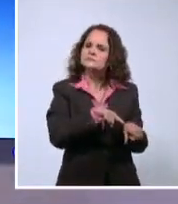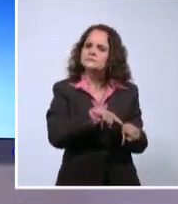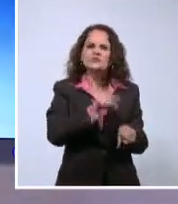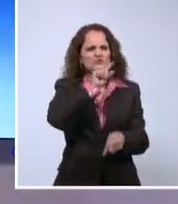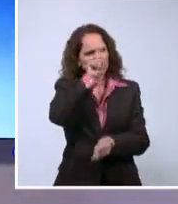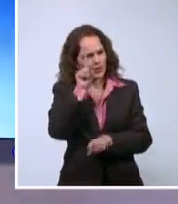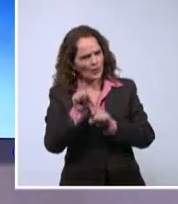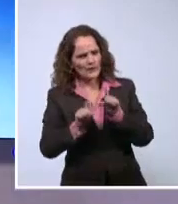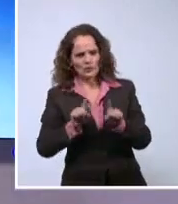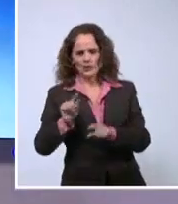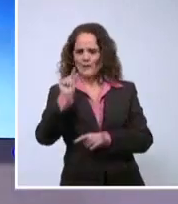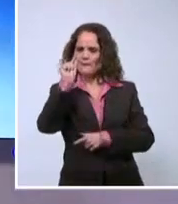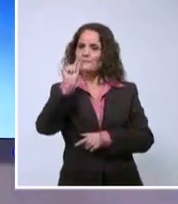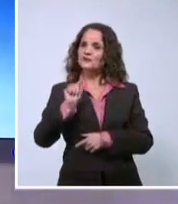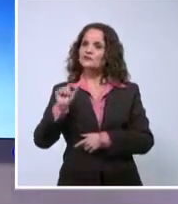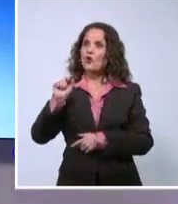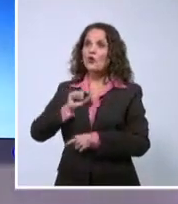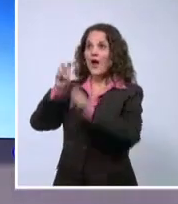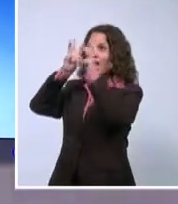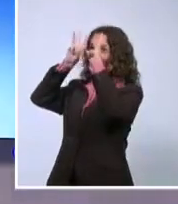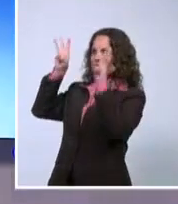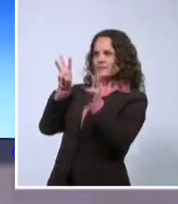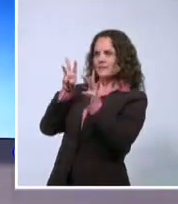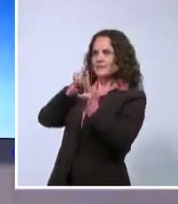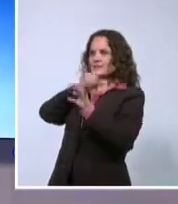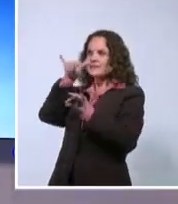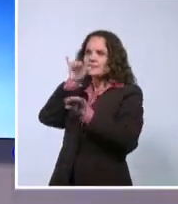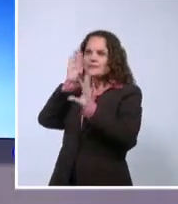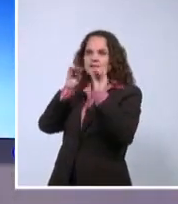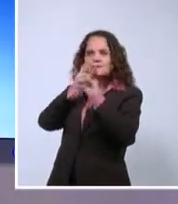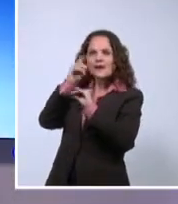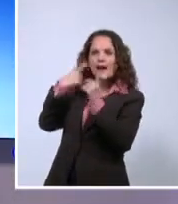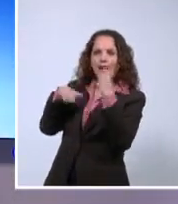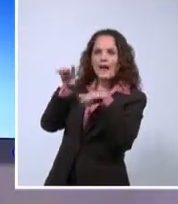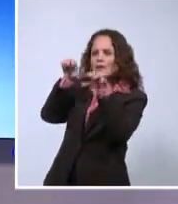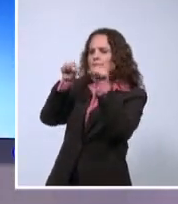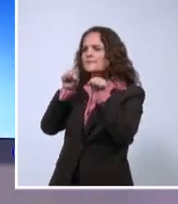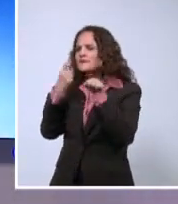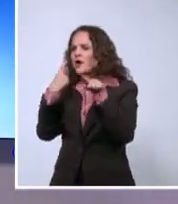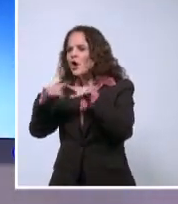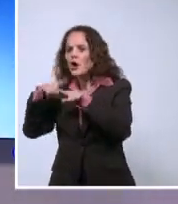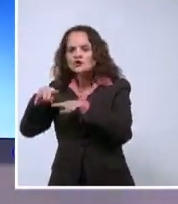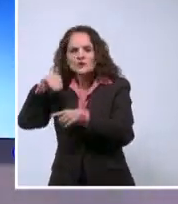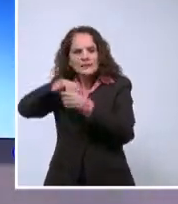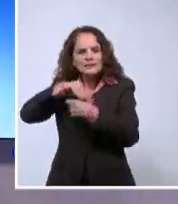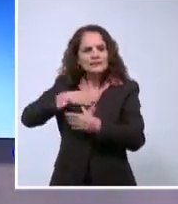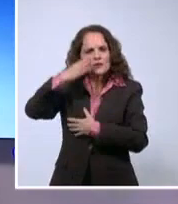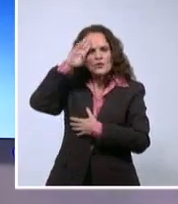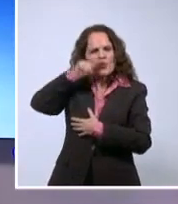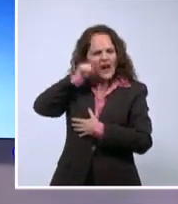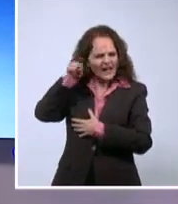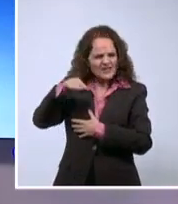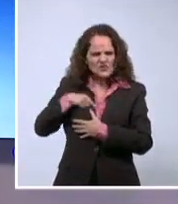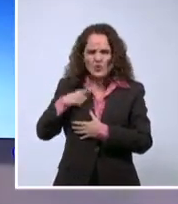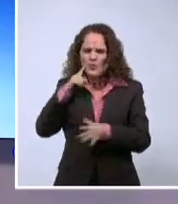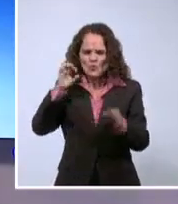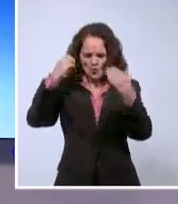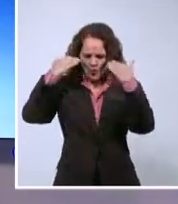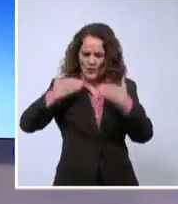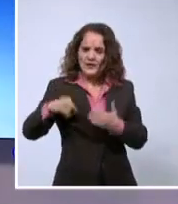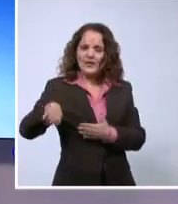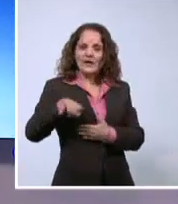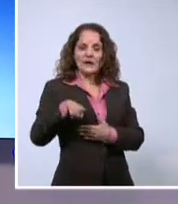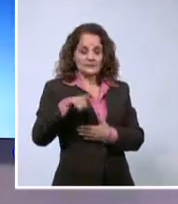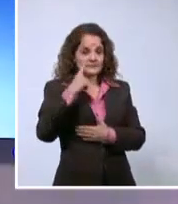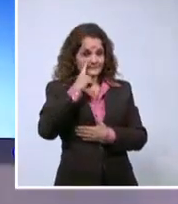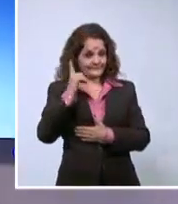a la violencia en las redes sociales? ¿Corresponde aceptar eso? Esta persona que veremos fue uno de los protagonistas de la farsa de